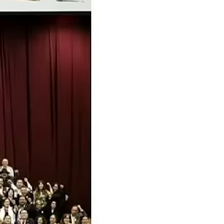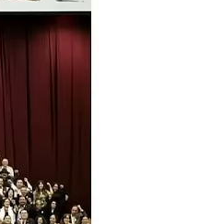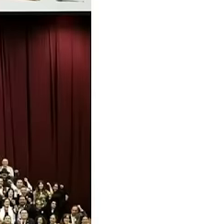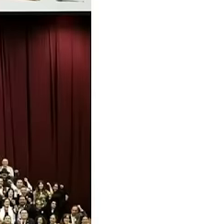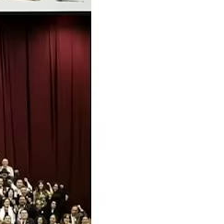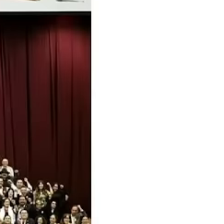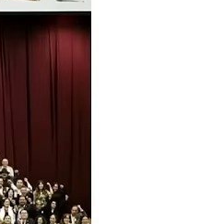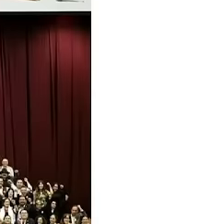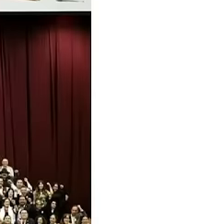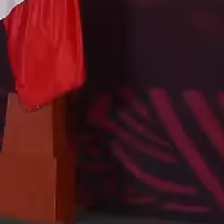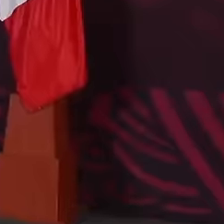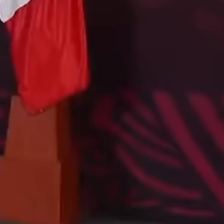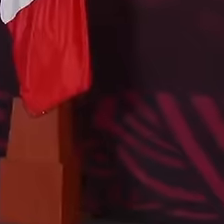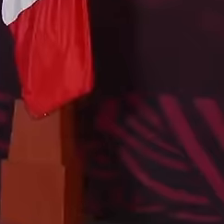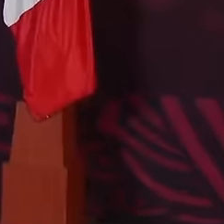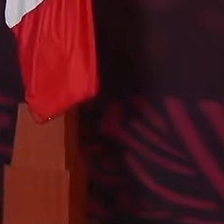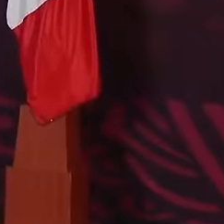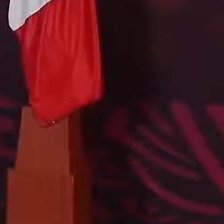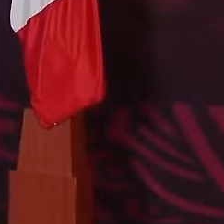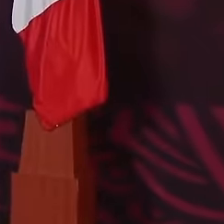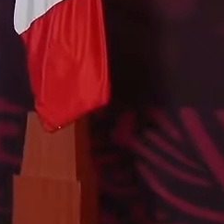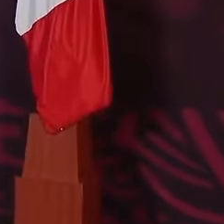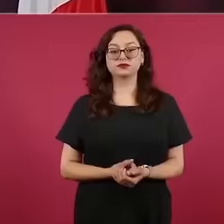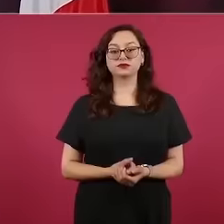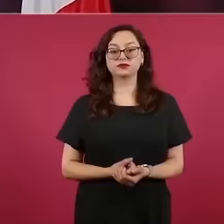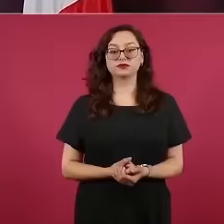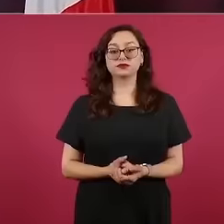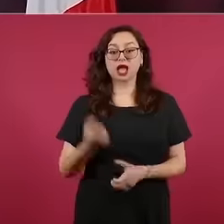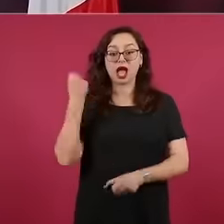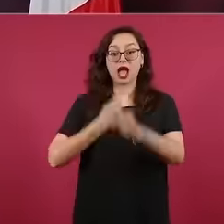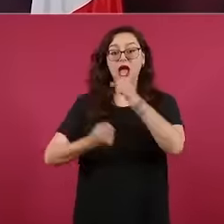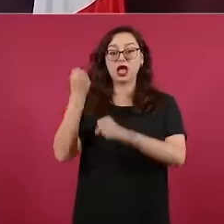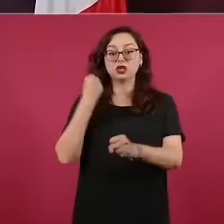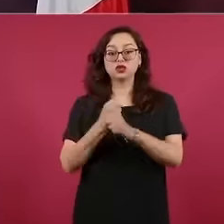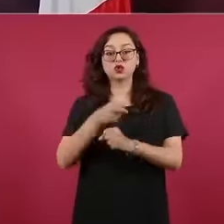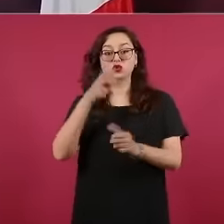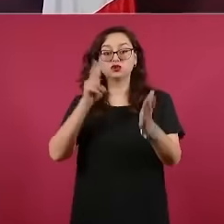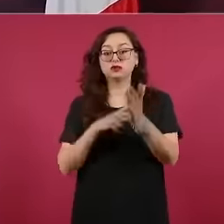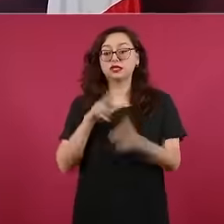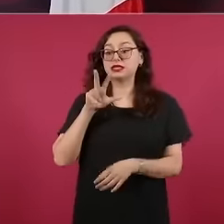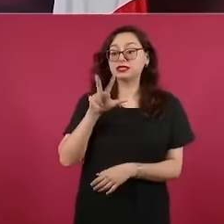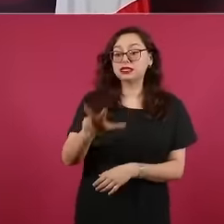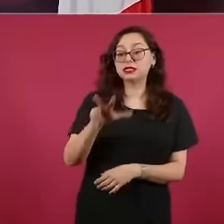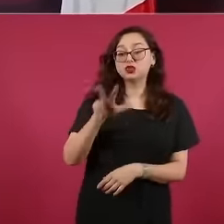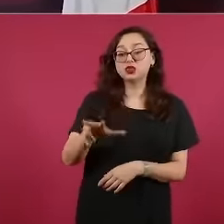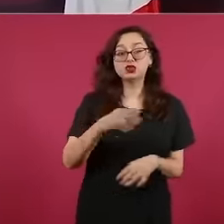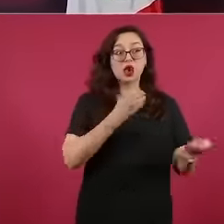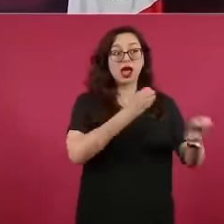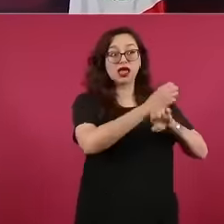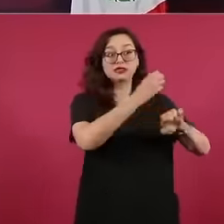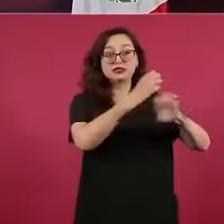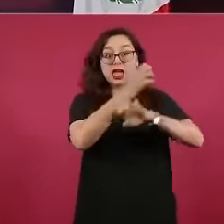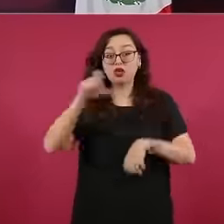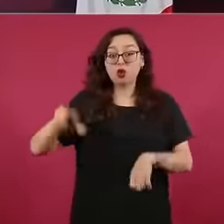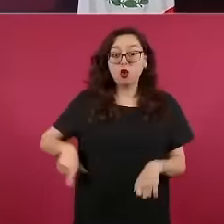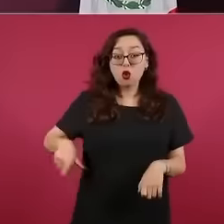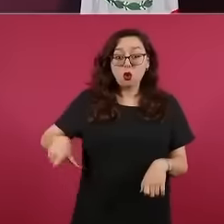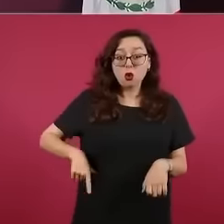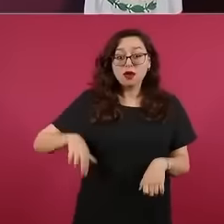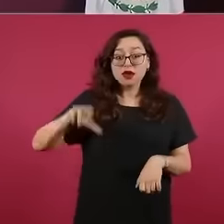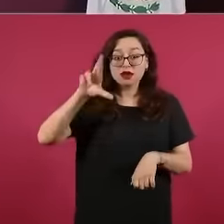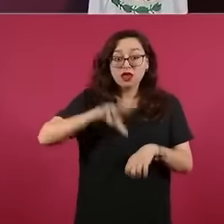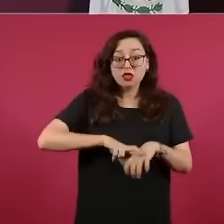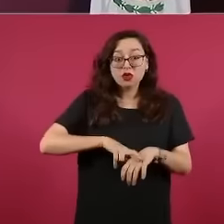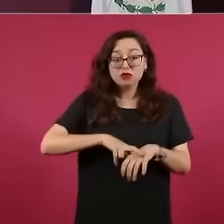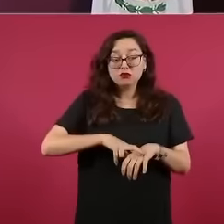gobierno estatal, un solo gobierno estatal en el